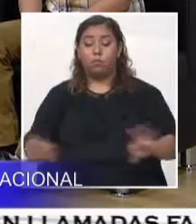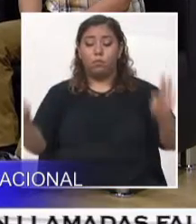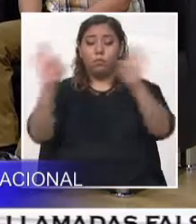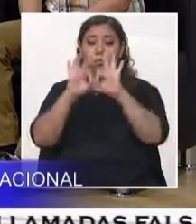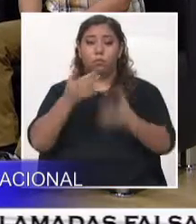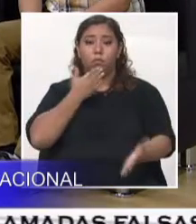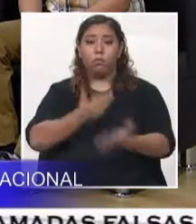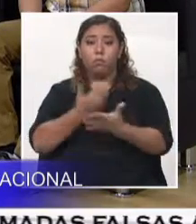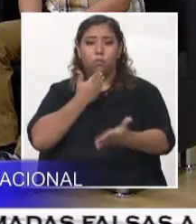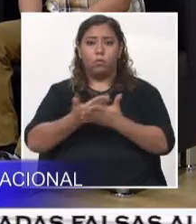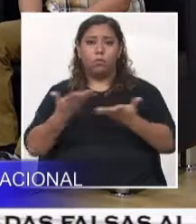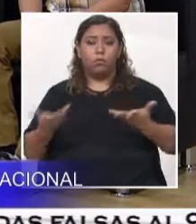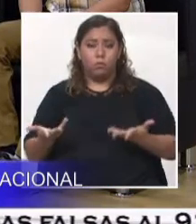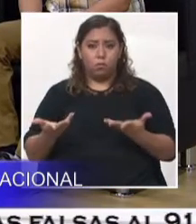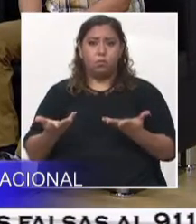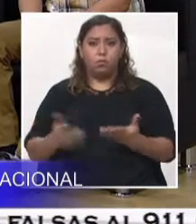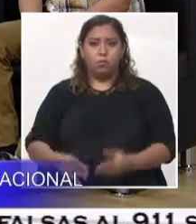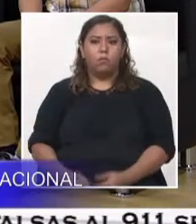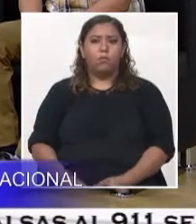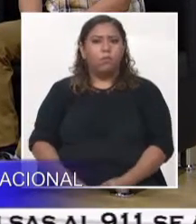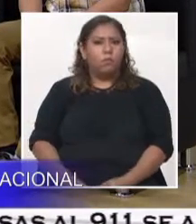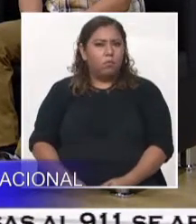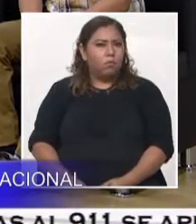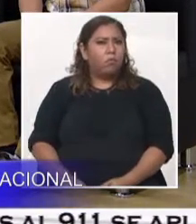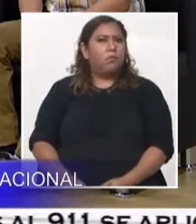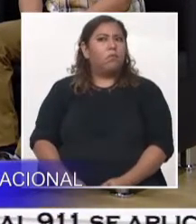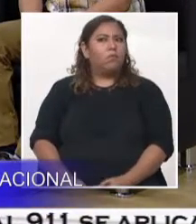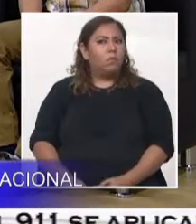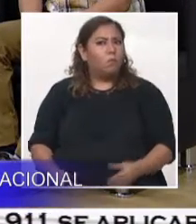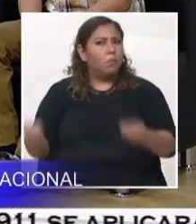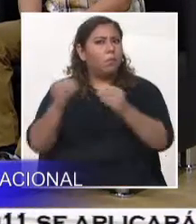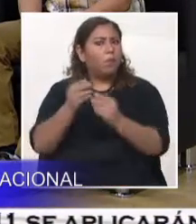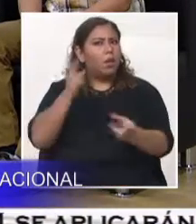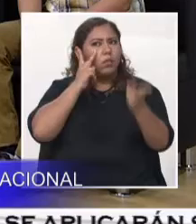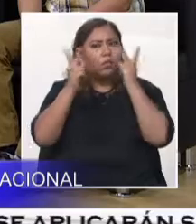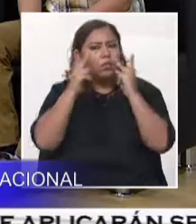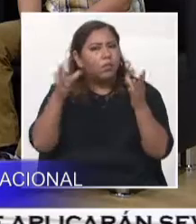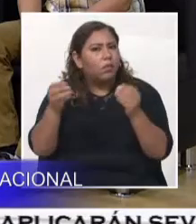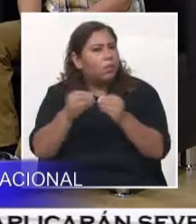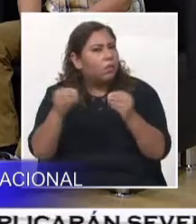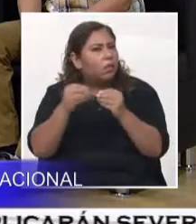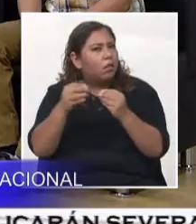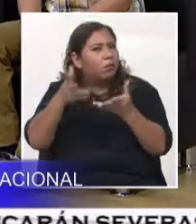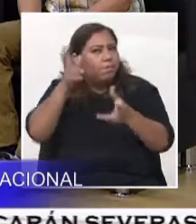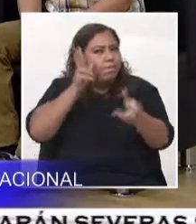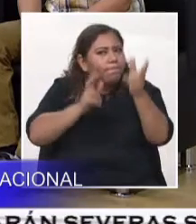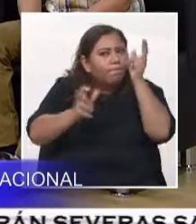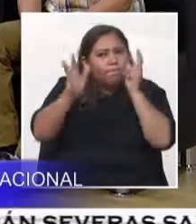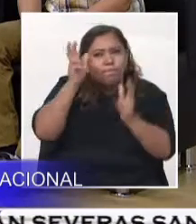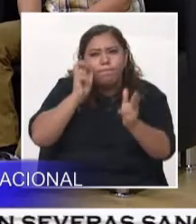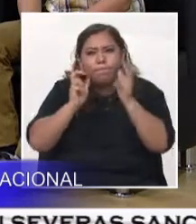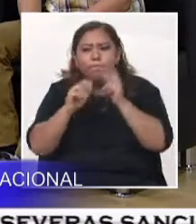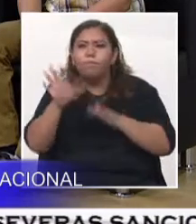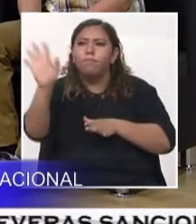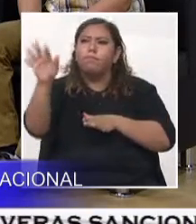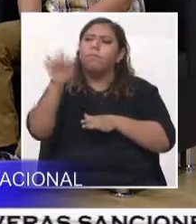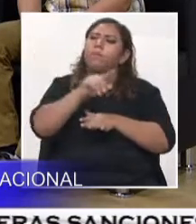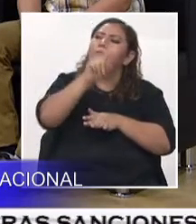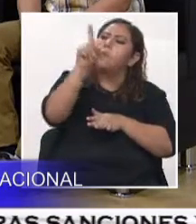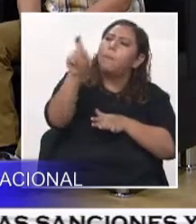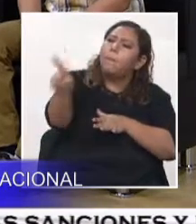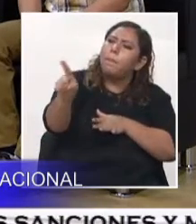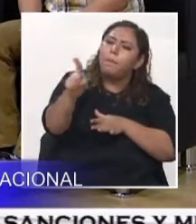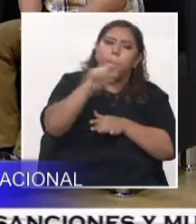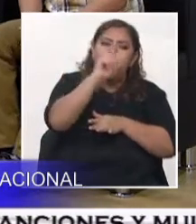se dice tan poco en el país, pero hay tanto por conocer y tanto por descubrir. Rápidamente, ingeniero, el mapa...